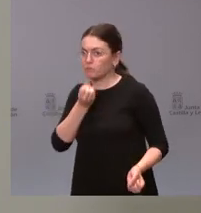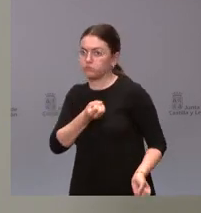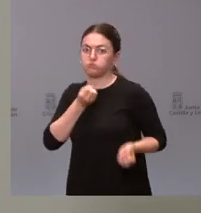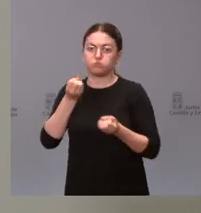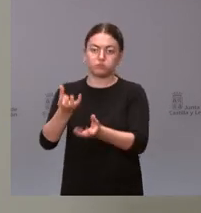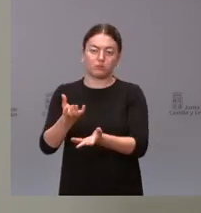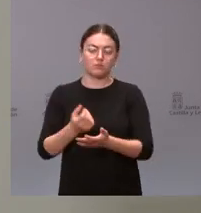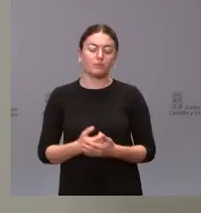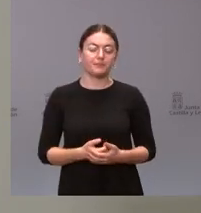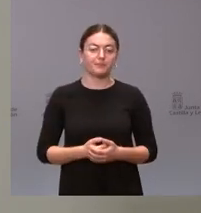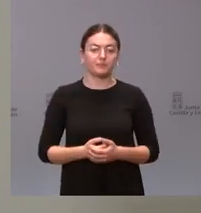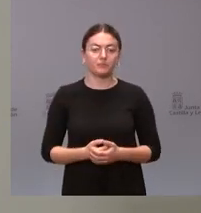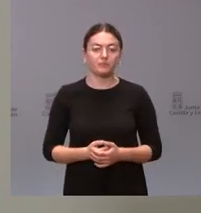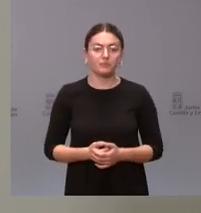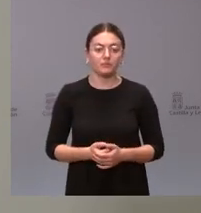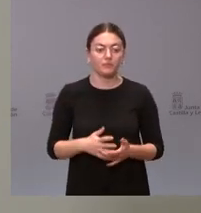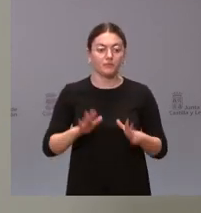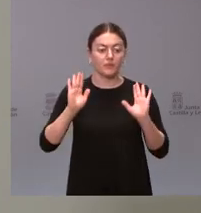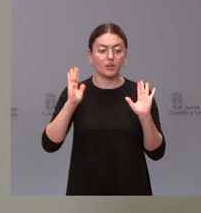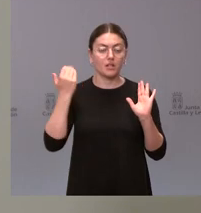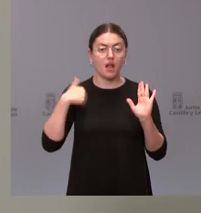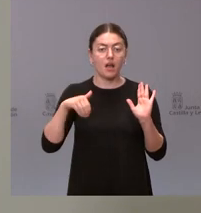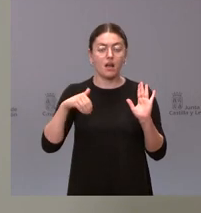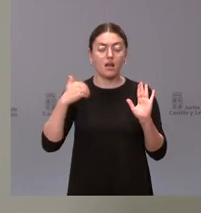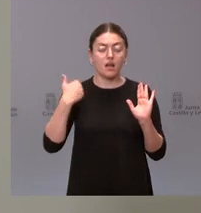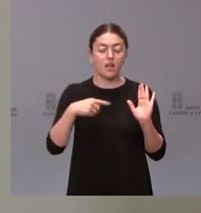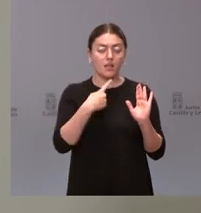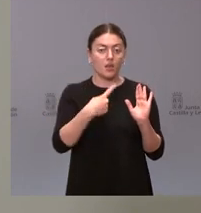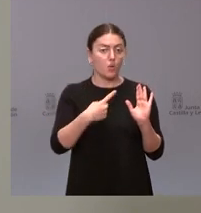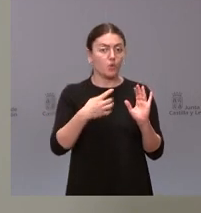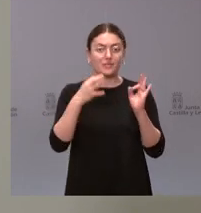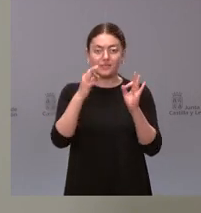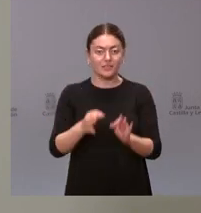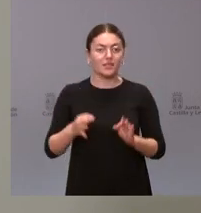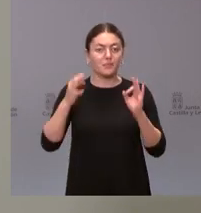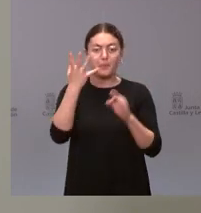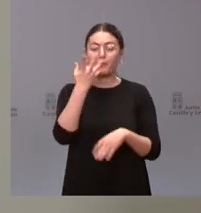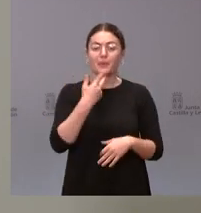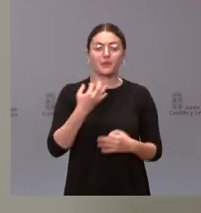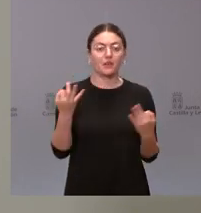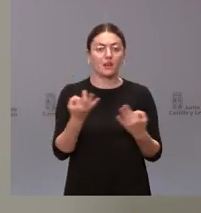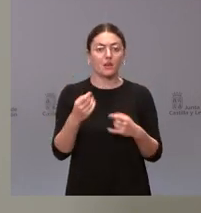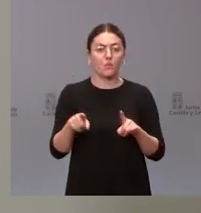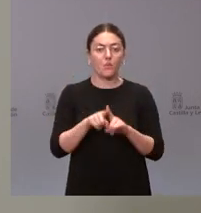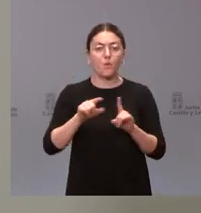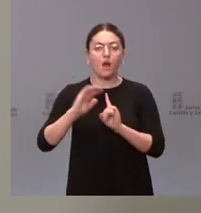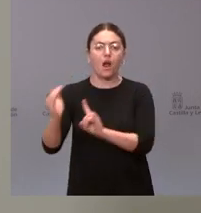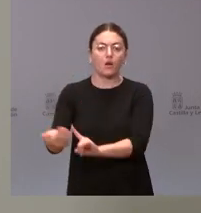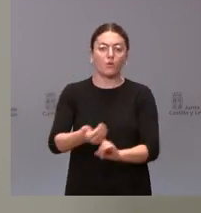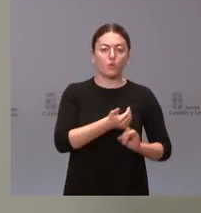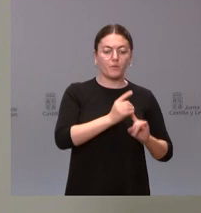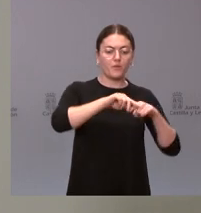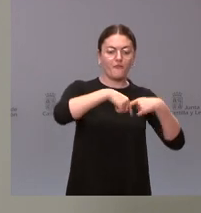dar esa información que en todo caso ya le adelanto que siempre preferimos el acogimiento por parte de un familiar